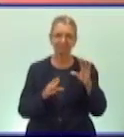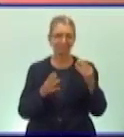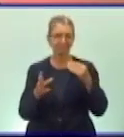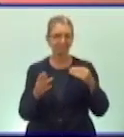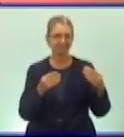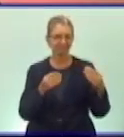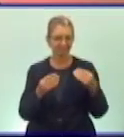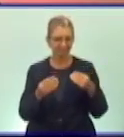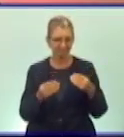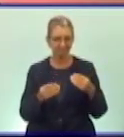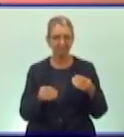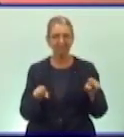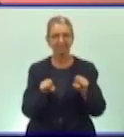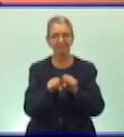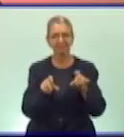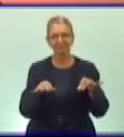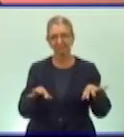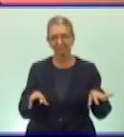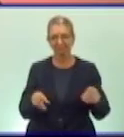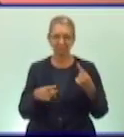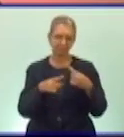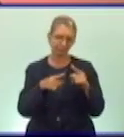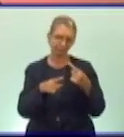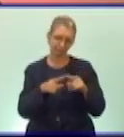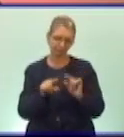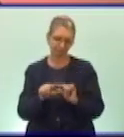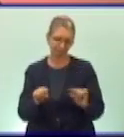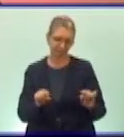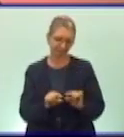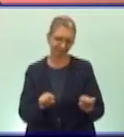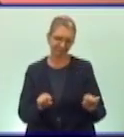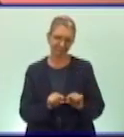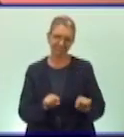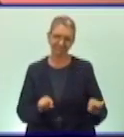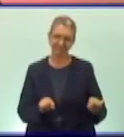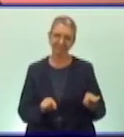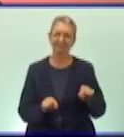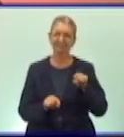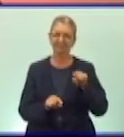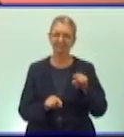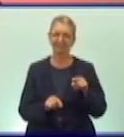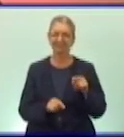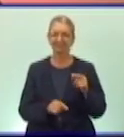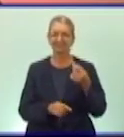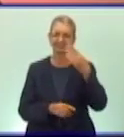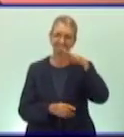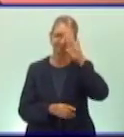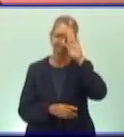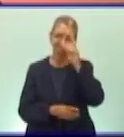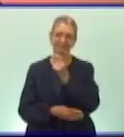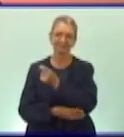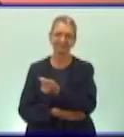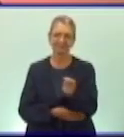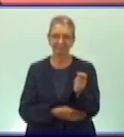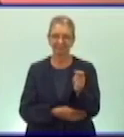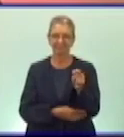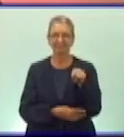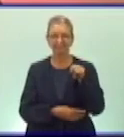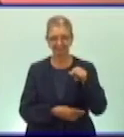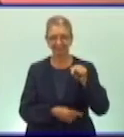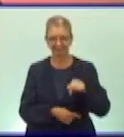por el repasador o encontrar en el Cuba Educa todo lo que hemos encontrado.